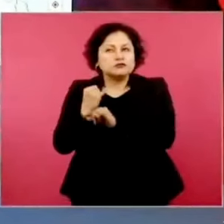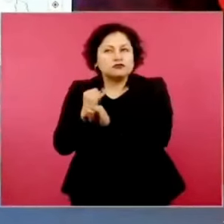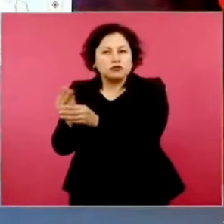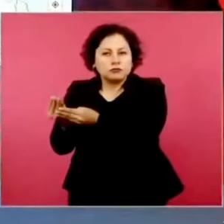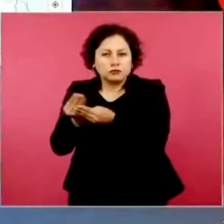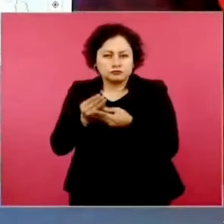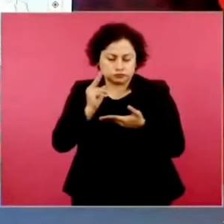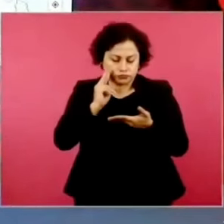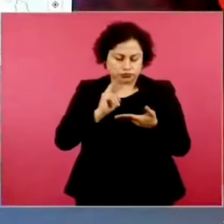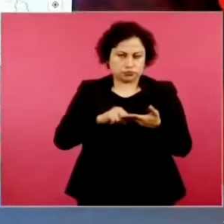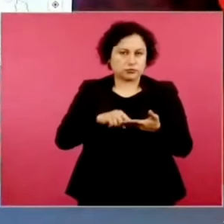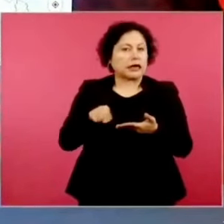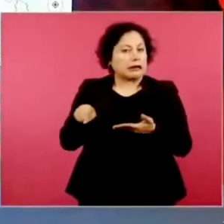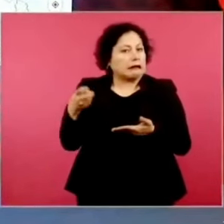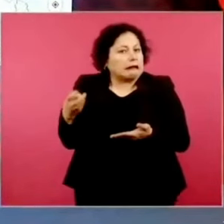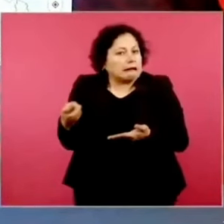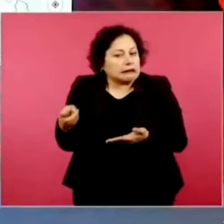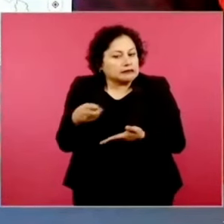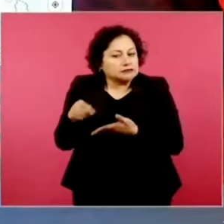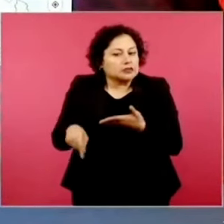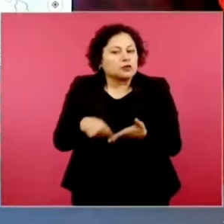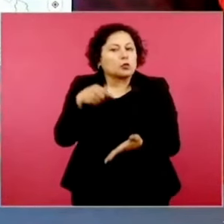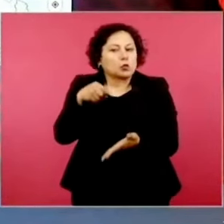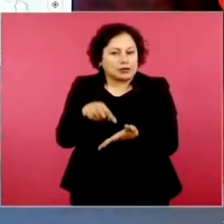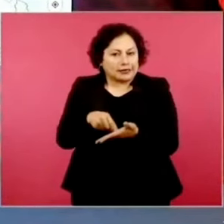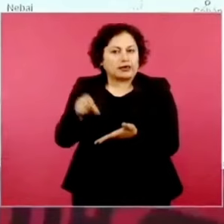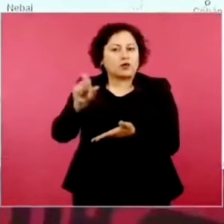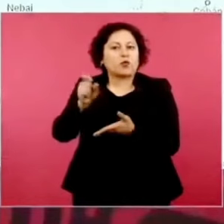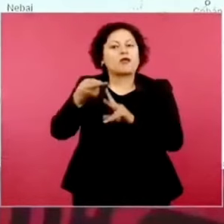a la entrada.